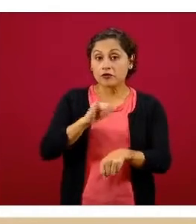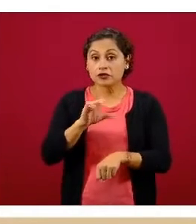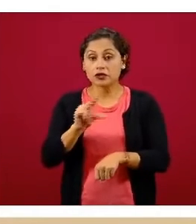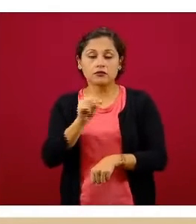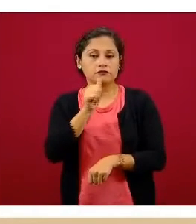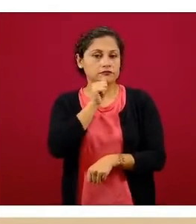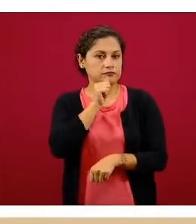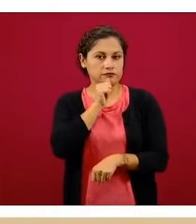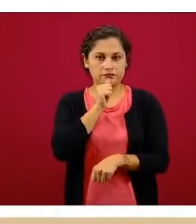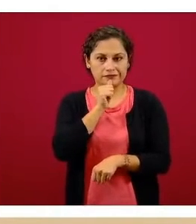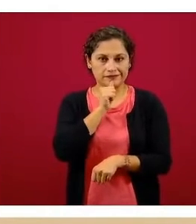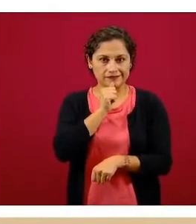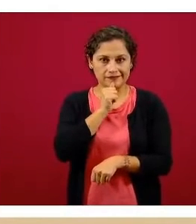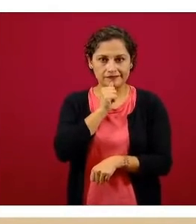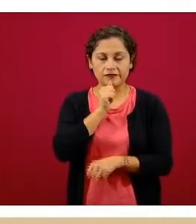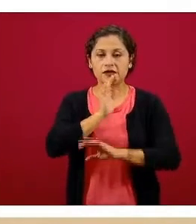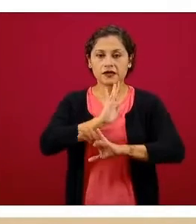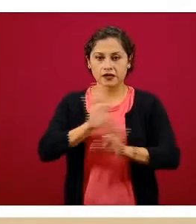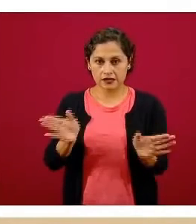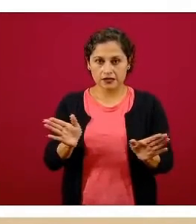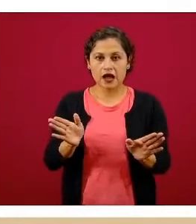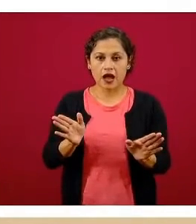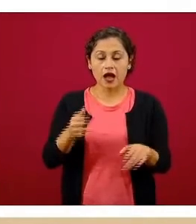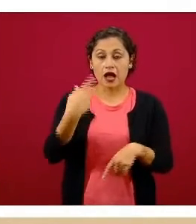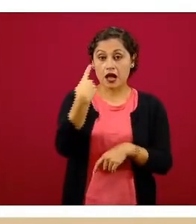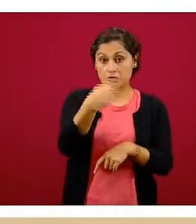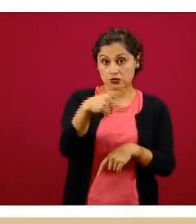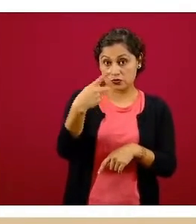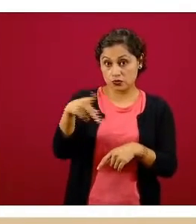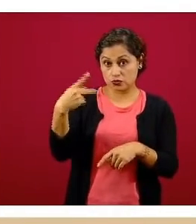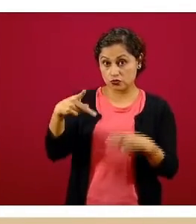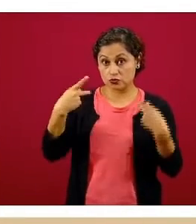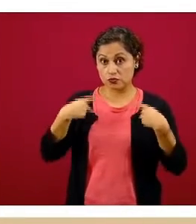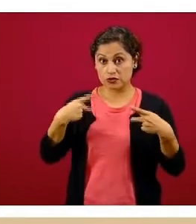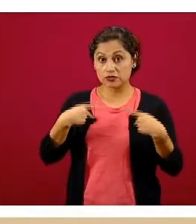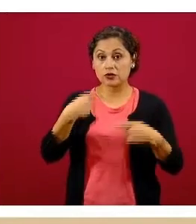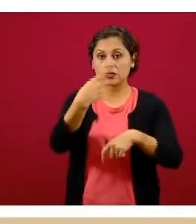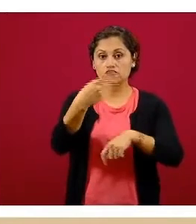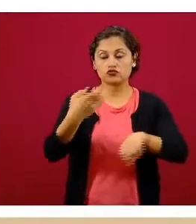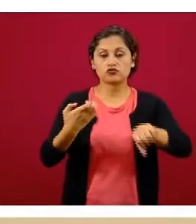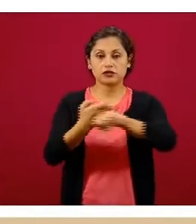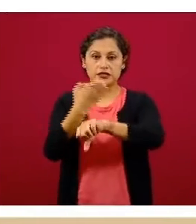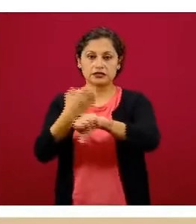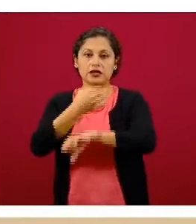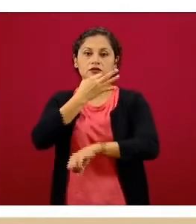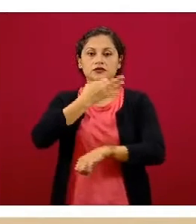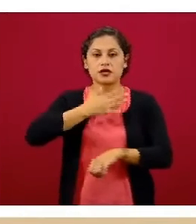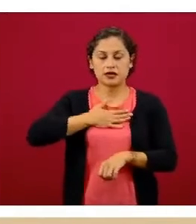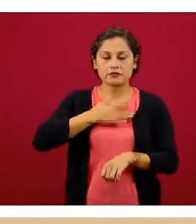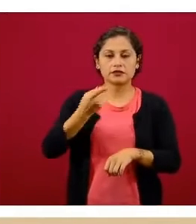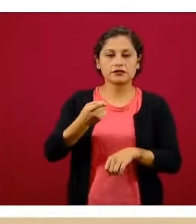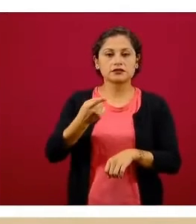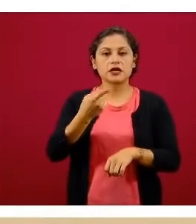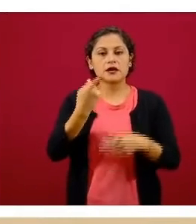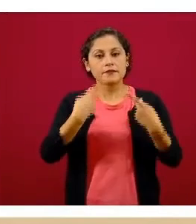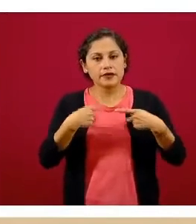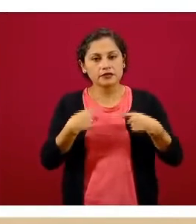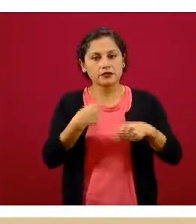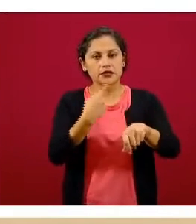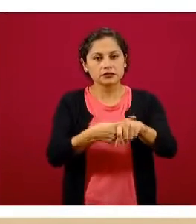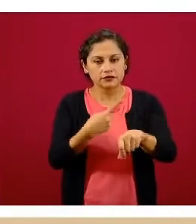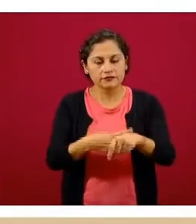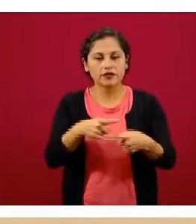que han sido identificadas por sus características clínicas, sus síntomas, que son compatibles con COVID, fiebre, tos, dolor de garganta,